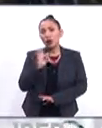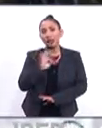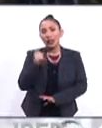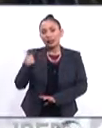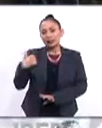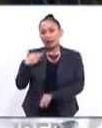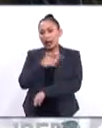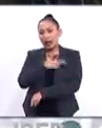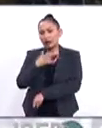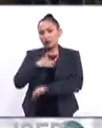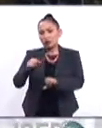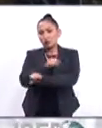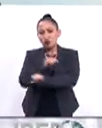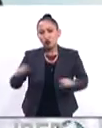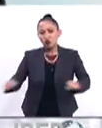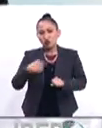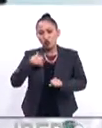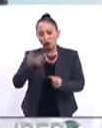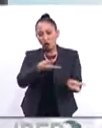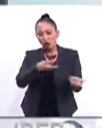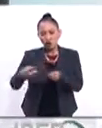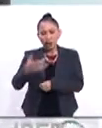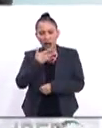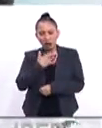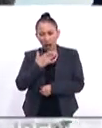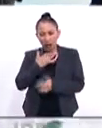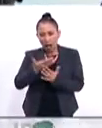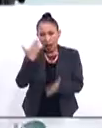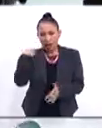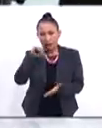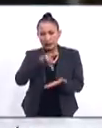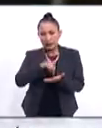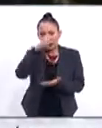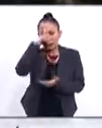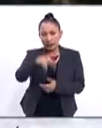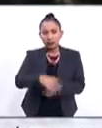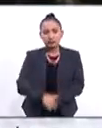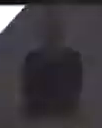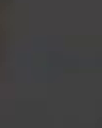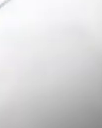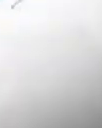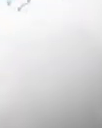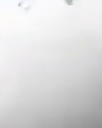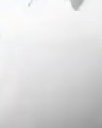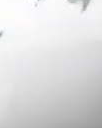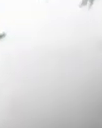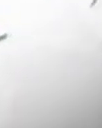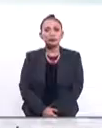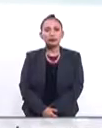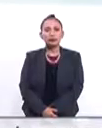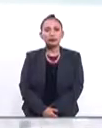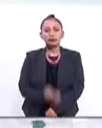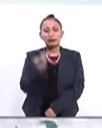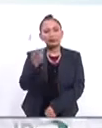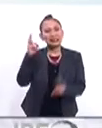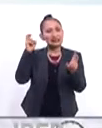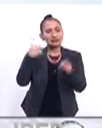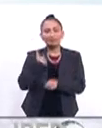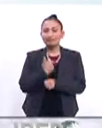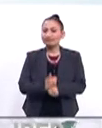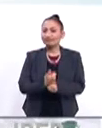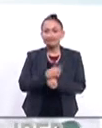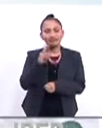46 los heridos por la explosión de una toma clandestina de gasolina en el centro del país es un tema muy